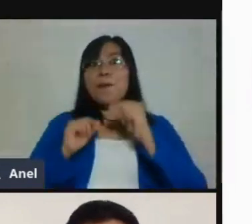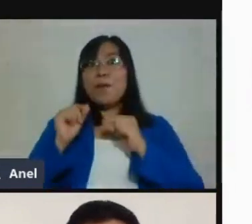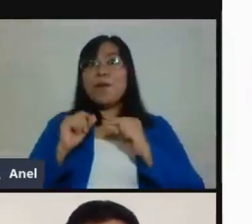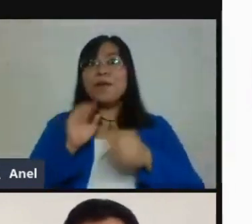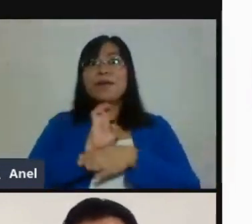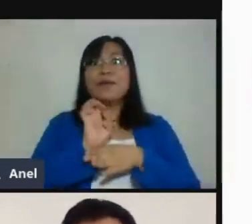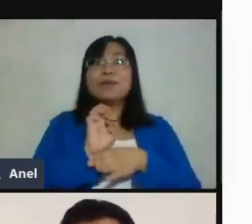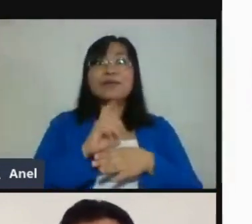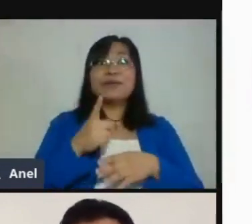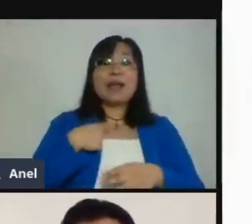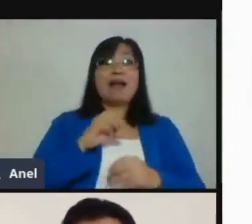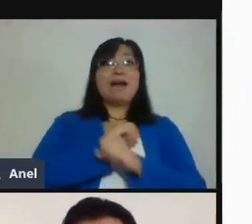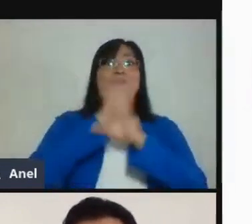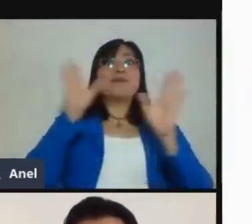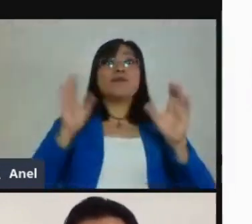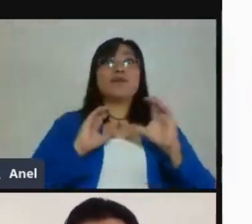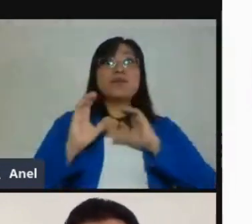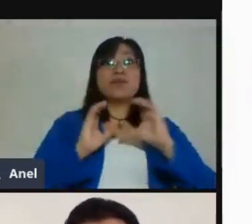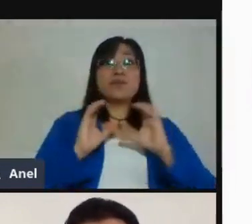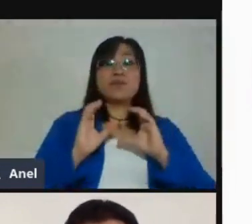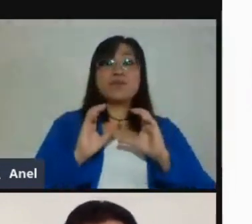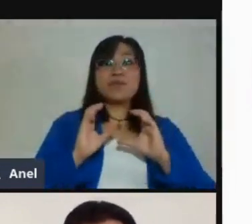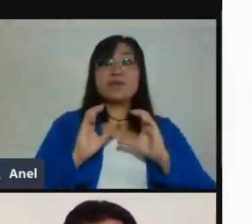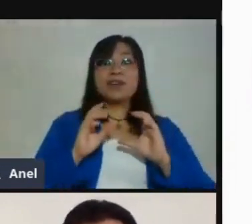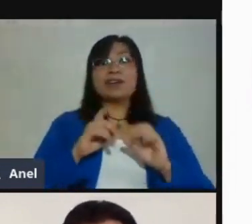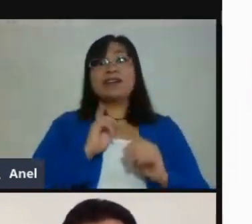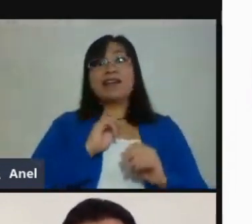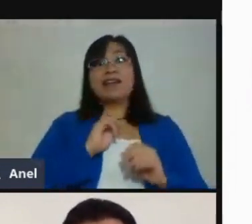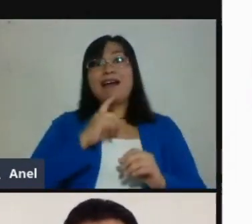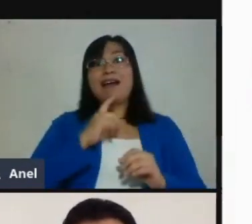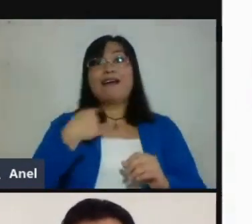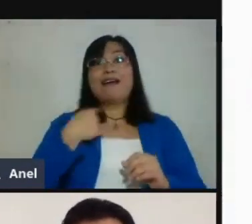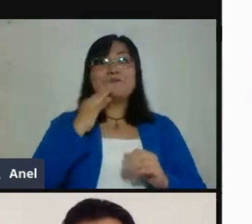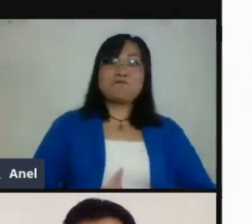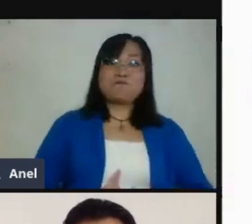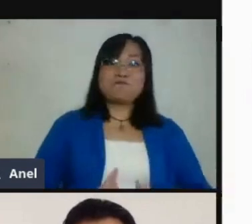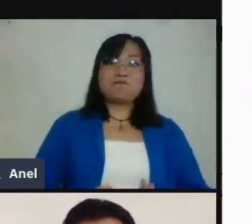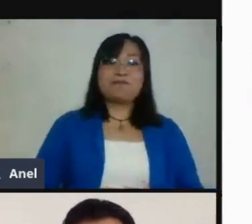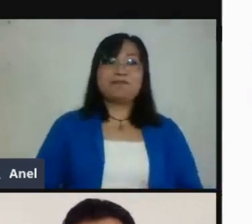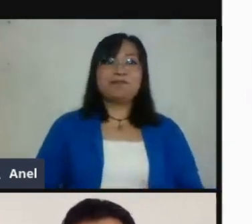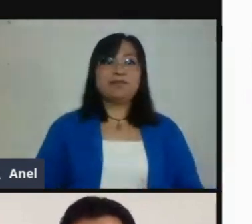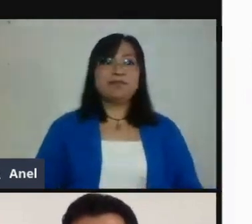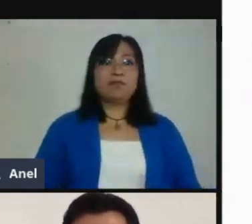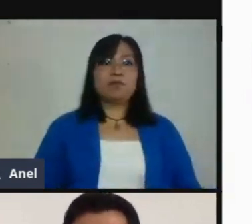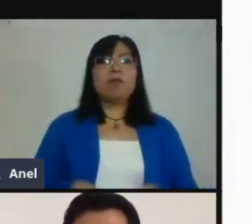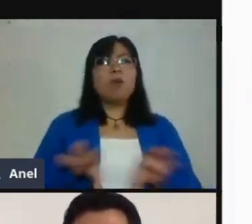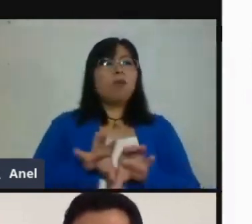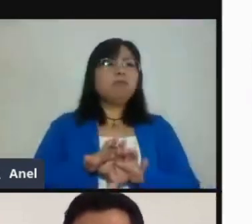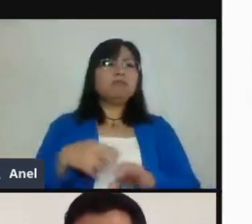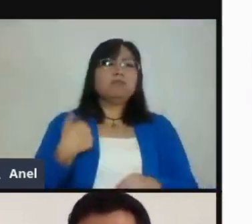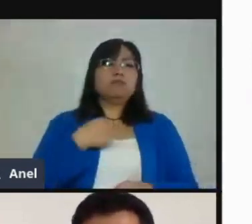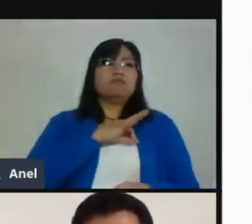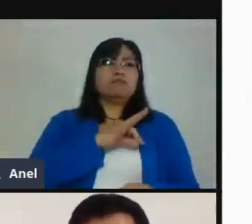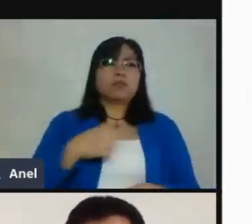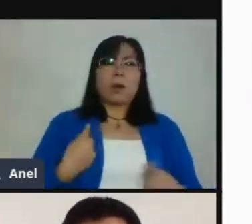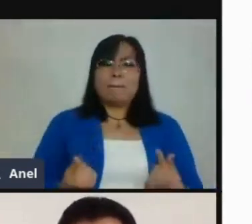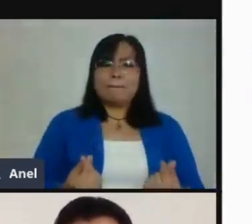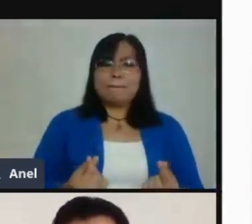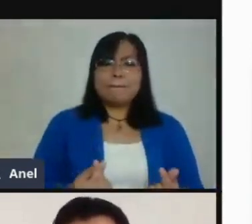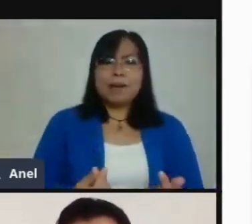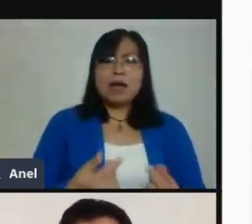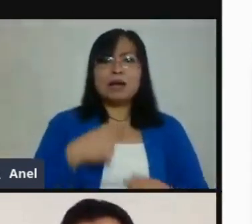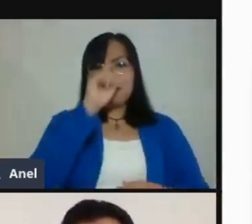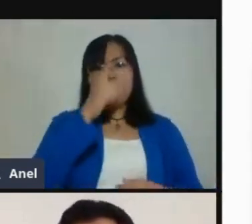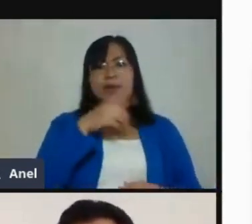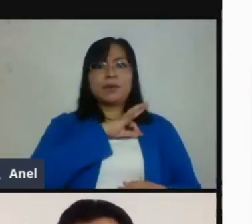a recibir la información. Ahora, ¿cómo podemos un poco acelerar este proceso y definir por dónde me tengo que comunicar?